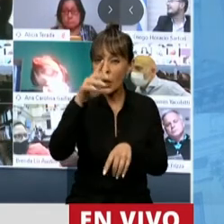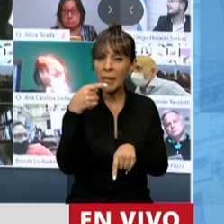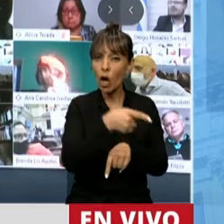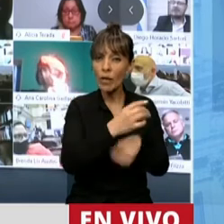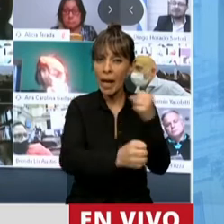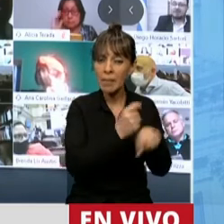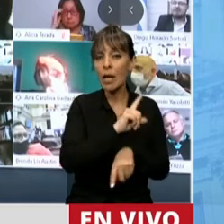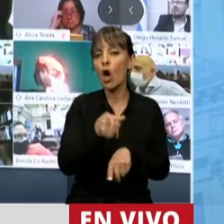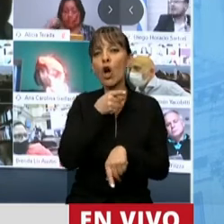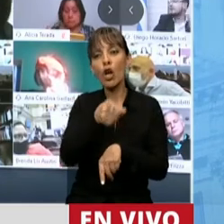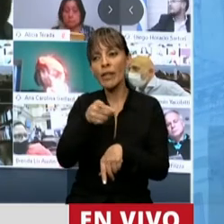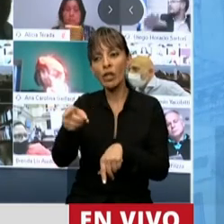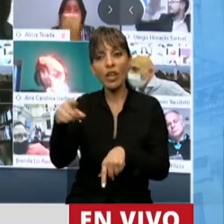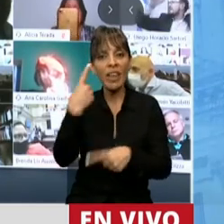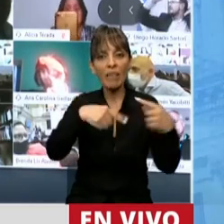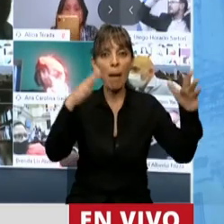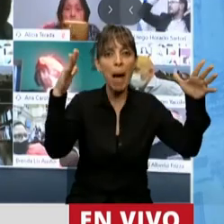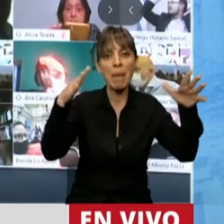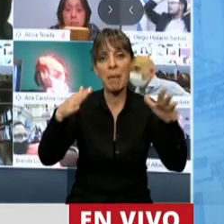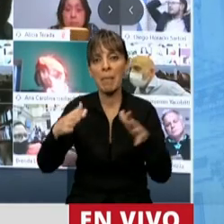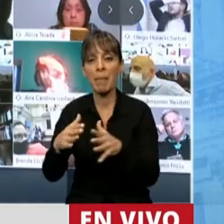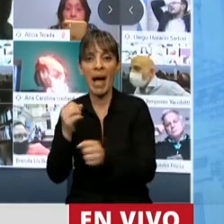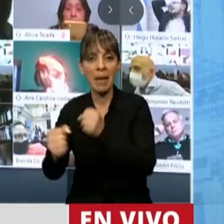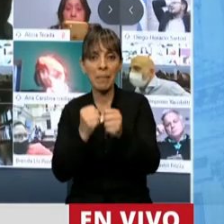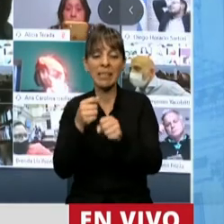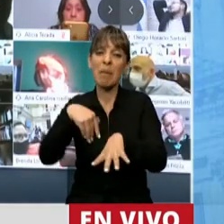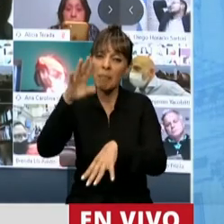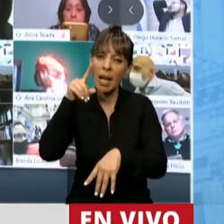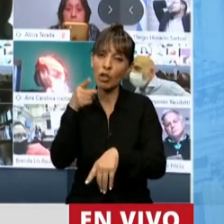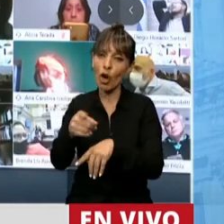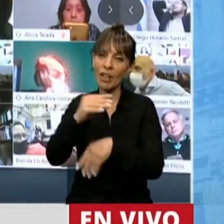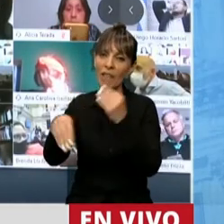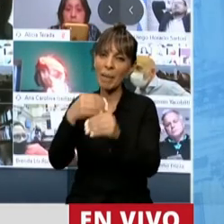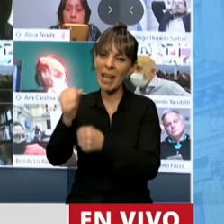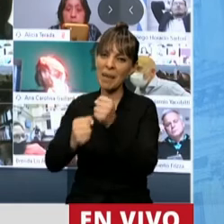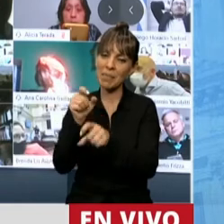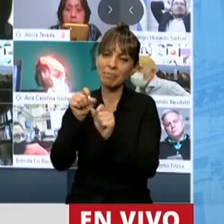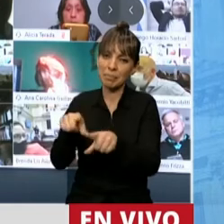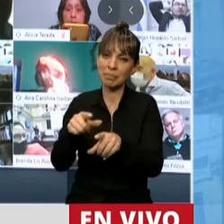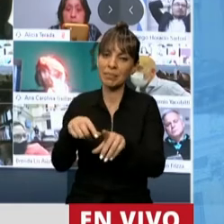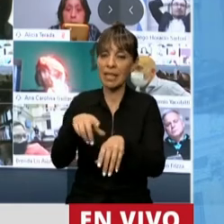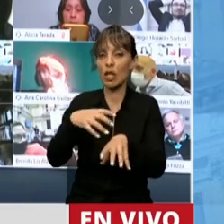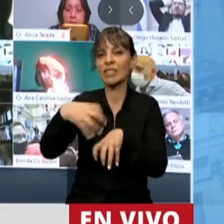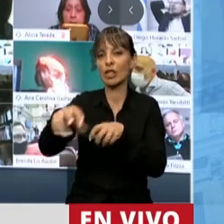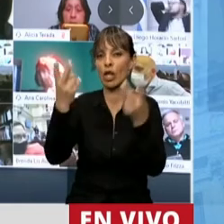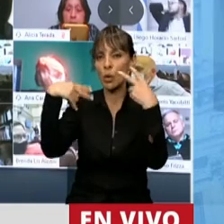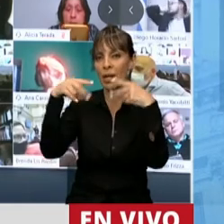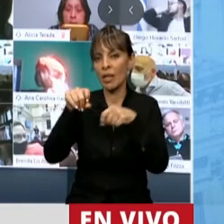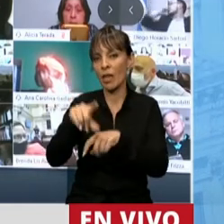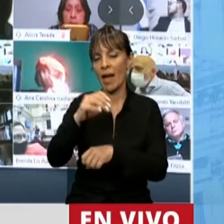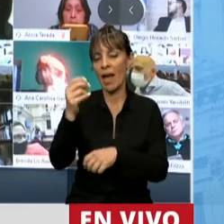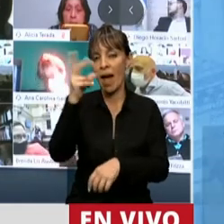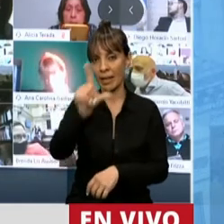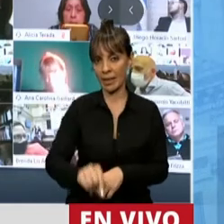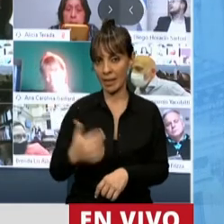antipyme y principalmente antipyme familiar, que es lo que representa en gran medida los sectores turísticos de la Argentina.